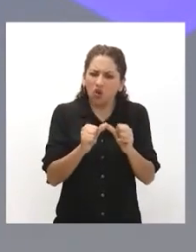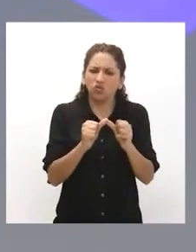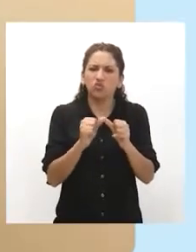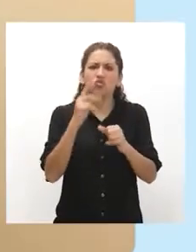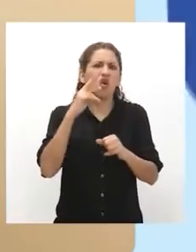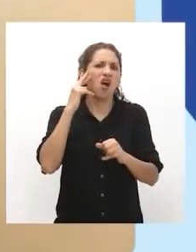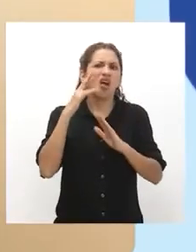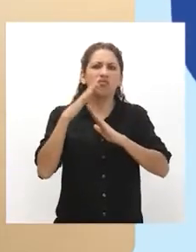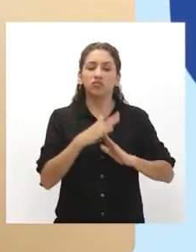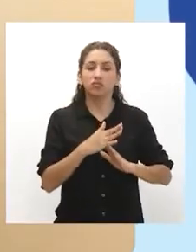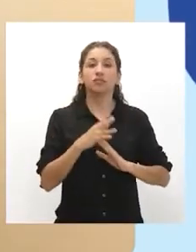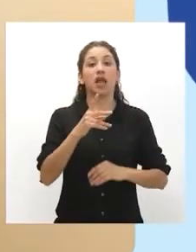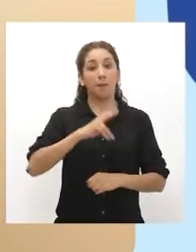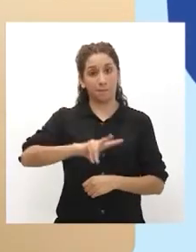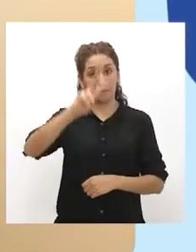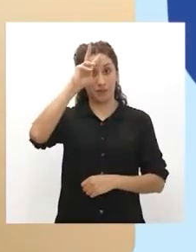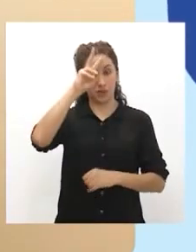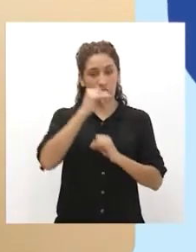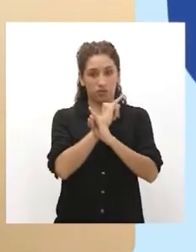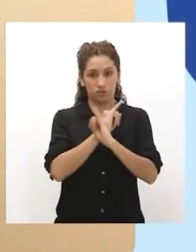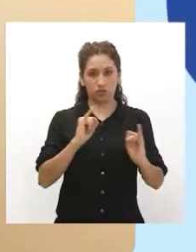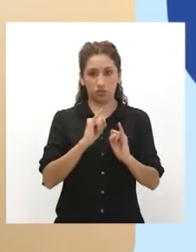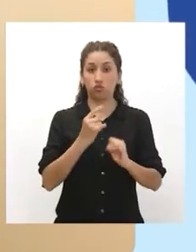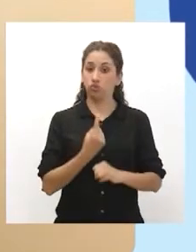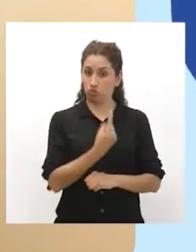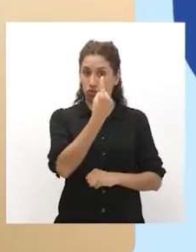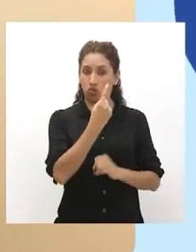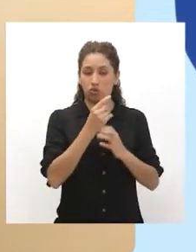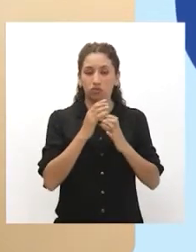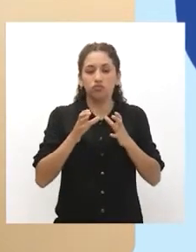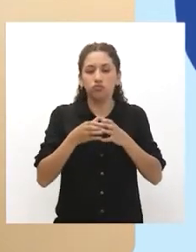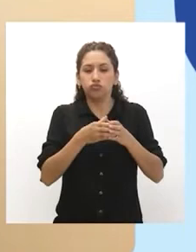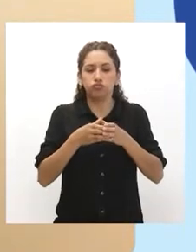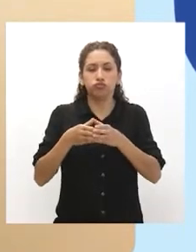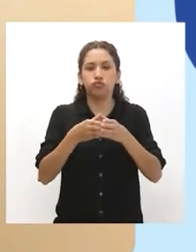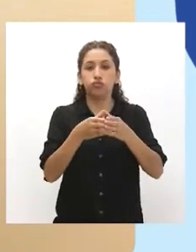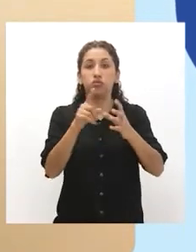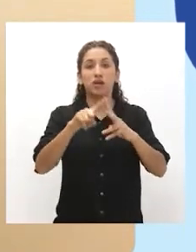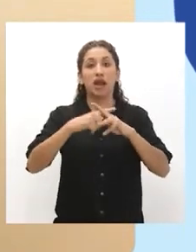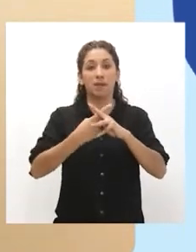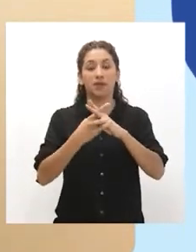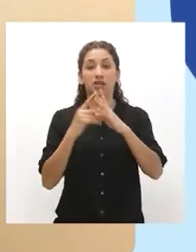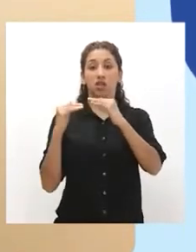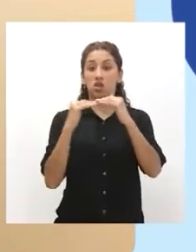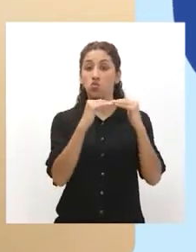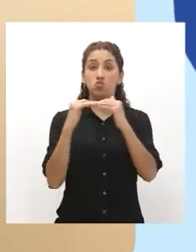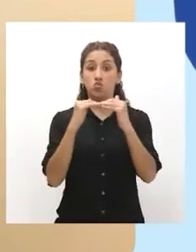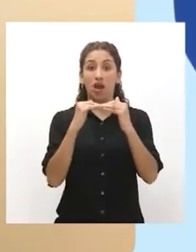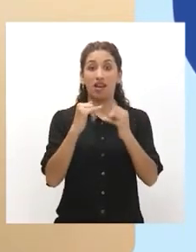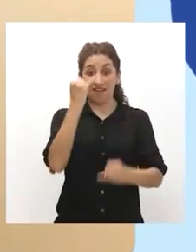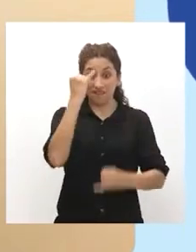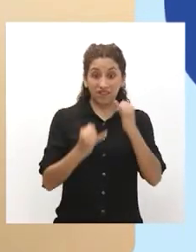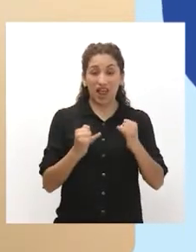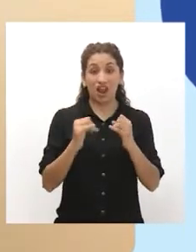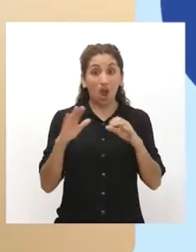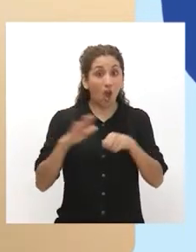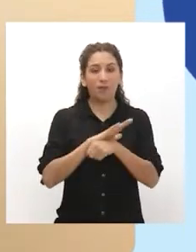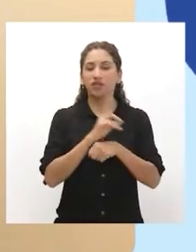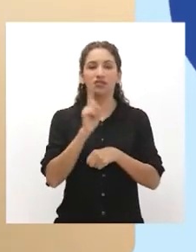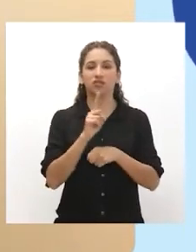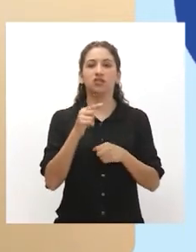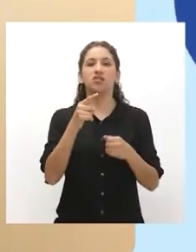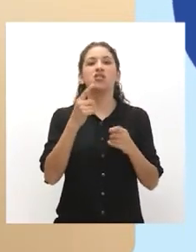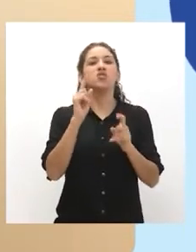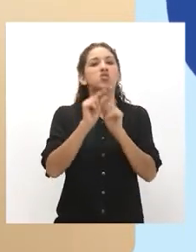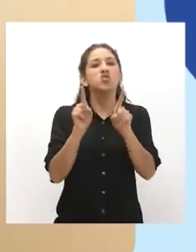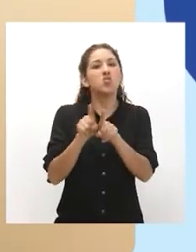-racial? El Perú se independizó políticamente, pero el proceso de crear una ciudadanía basada en la igualdad nunca ha terminado de forjarse. Al ser